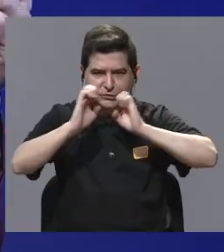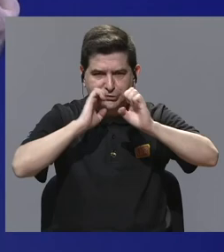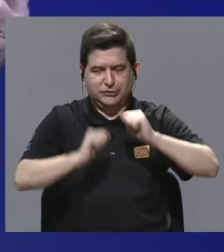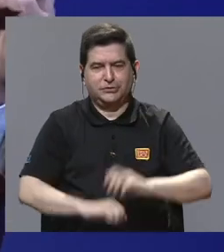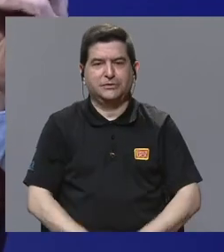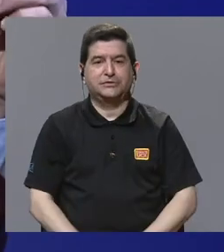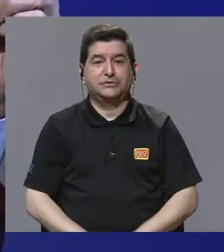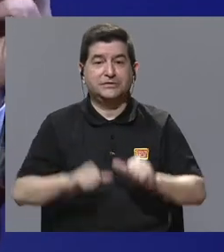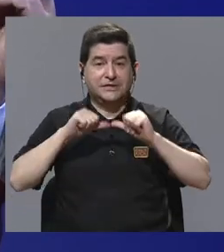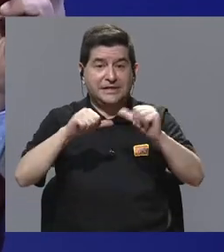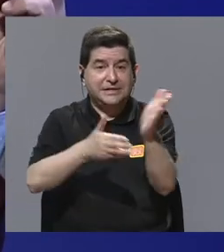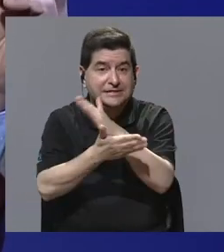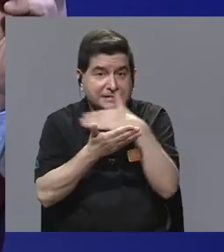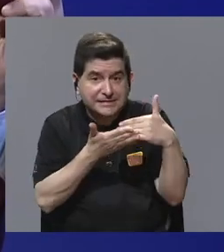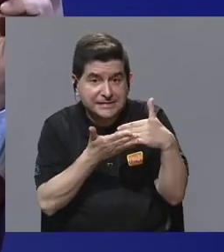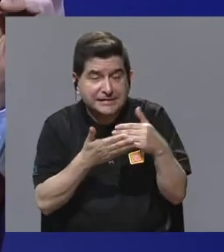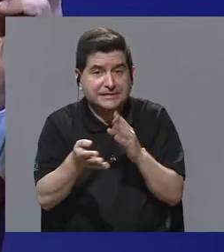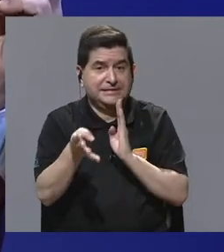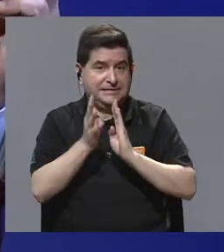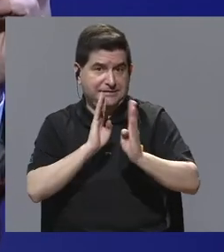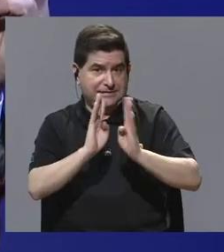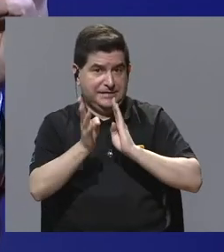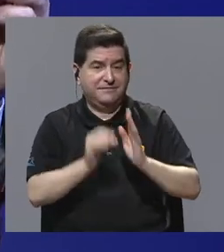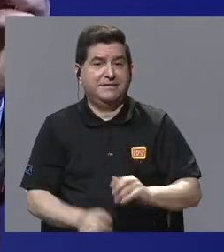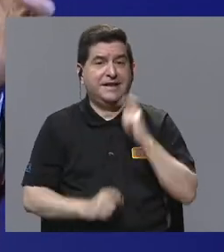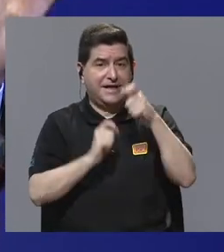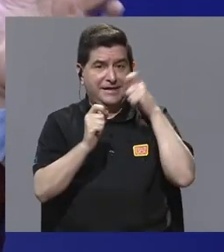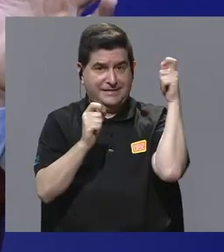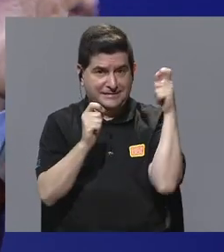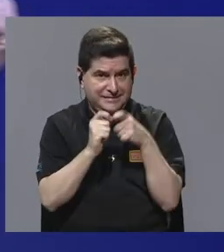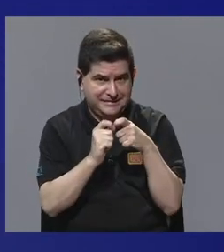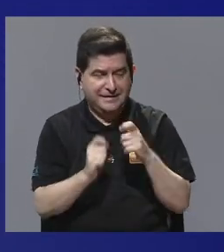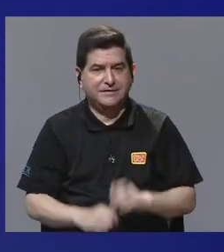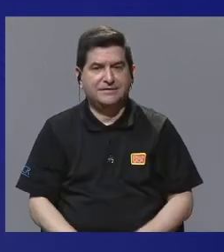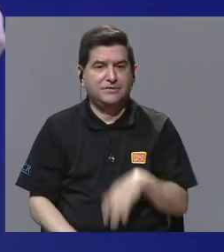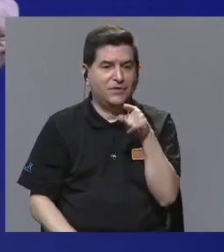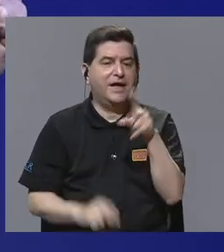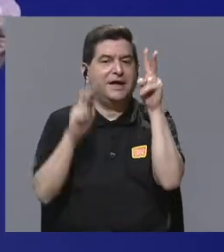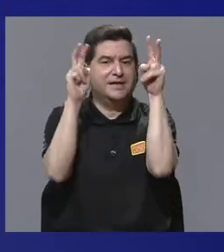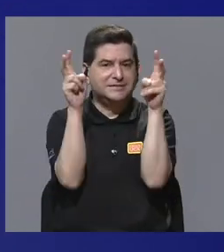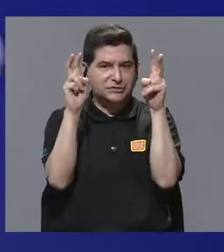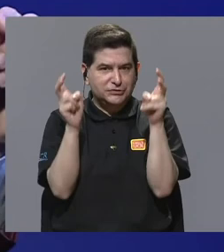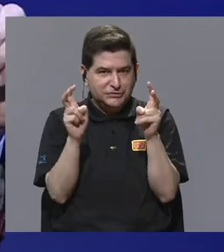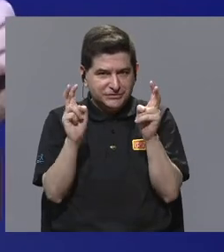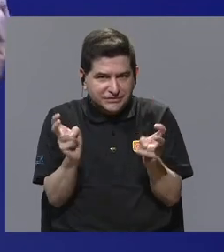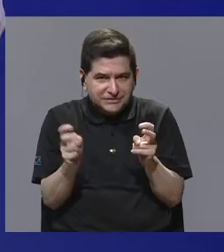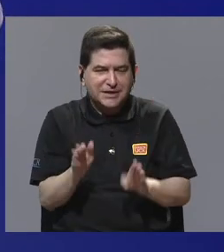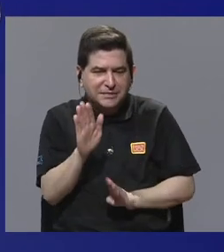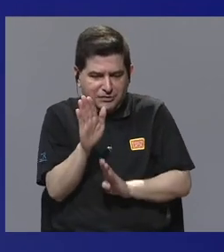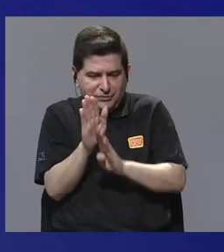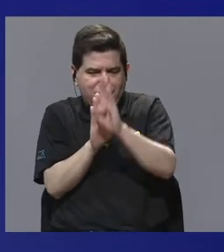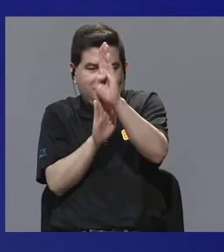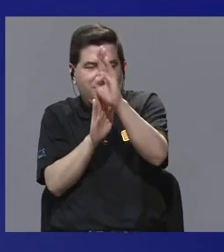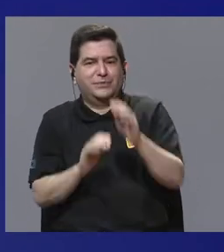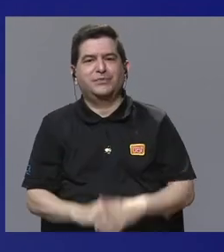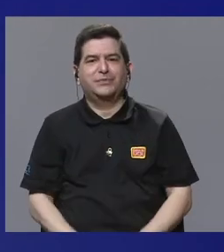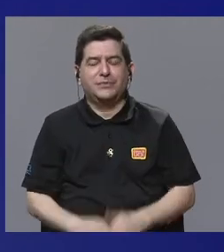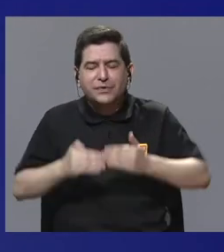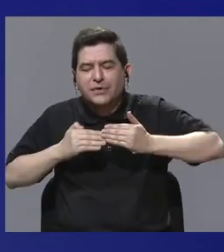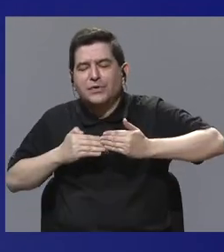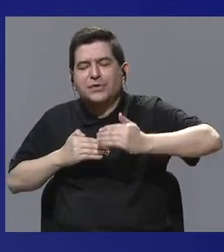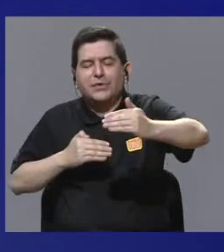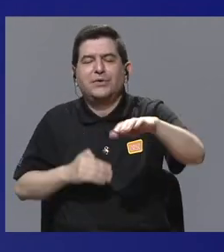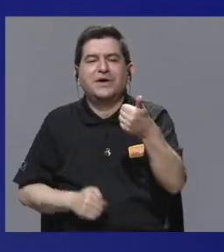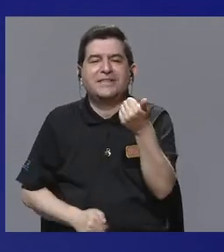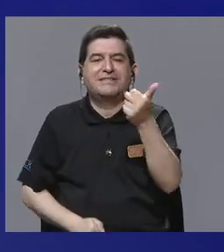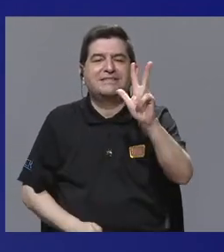el siguiente bloque vamos a conversar específicamente de cuáles son esas temáticas que se desarrollan a lo largo de los 13